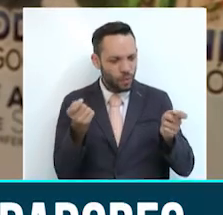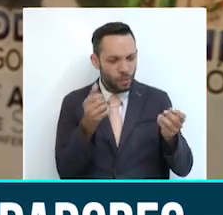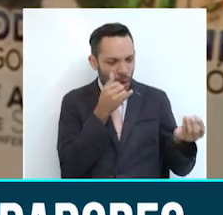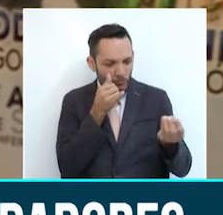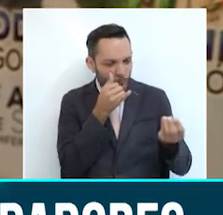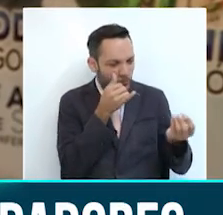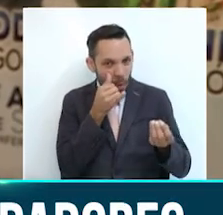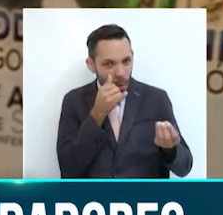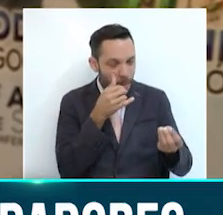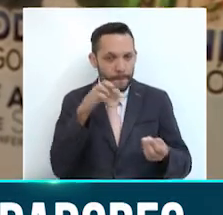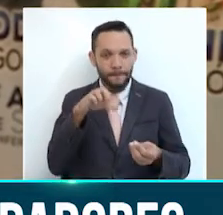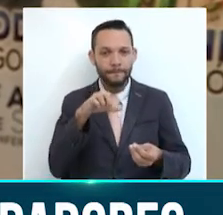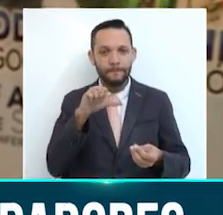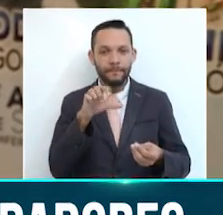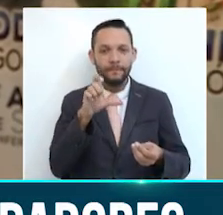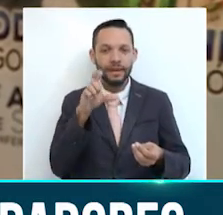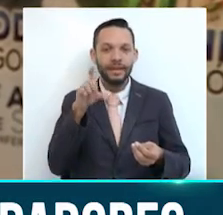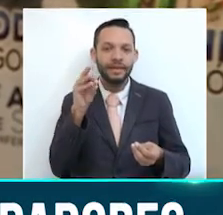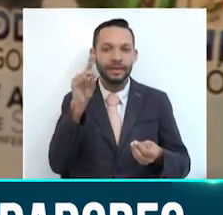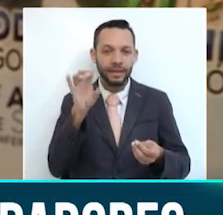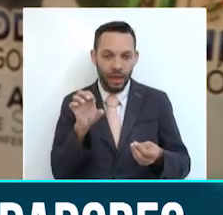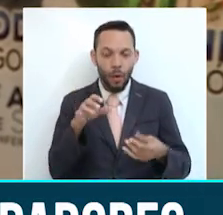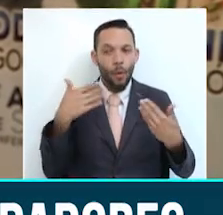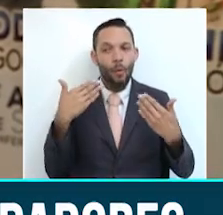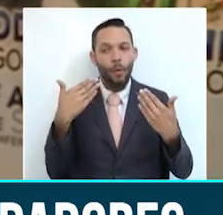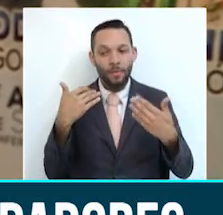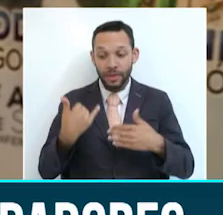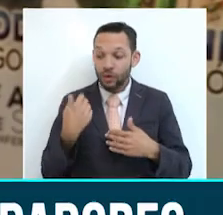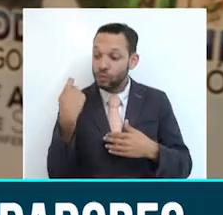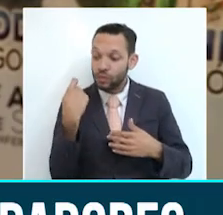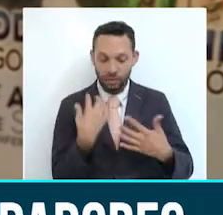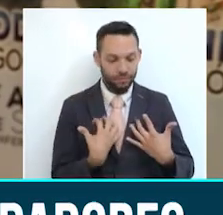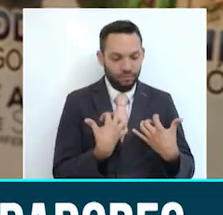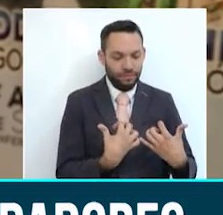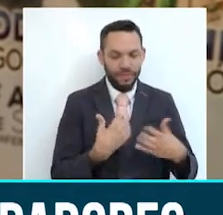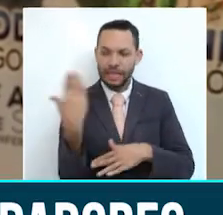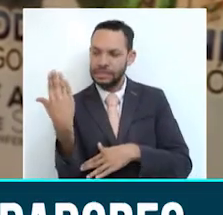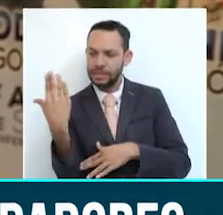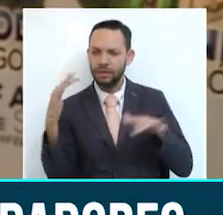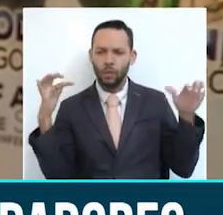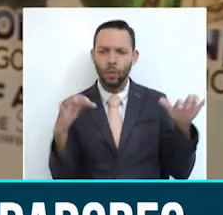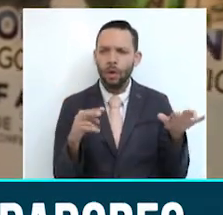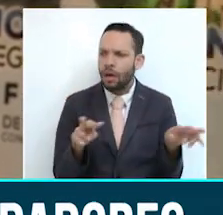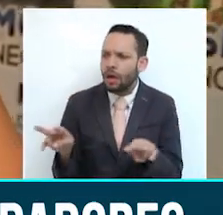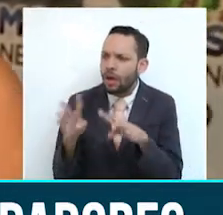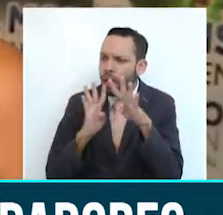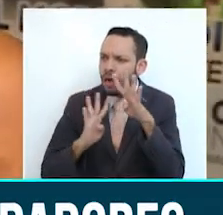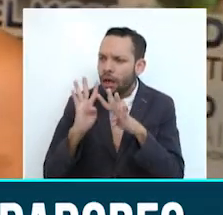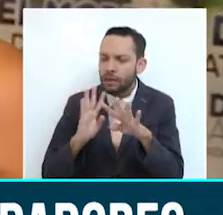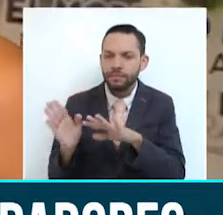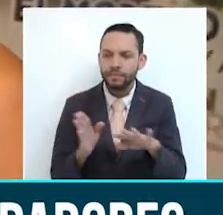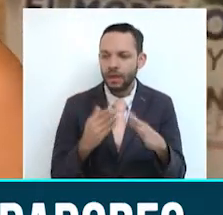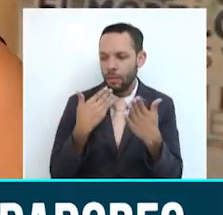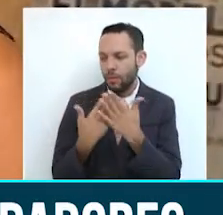del Palenque de San Basilio, que se acaba de proyectar aquí en el Teatro Los Fundadores para todos los asistentes. Bueno, muy buenas noches, Esperanza.